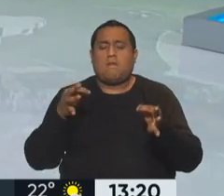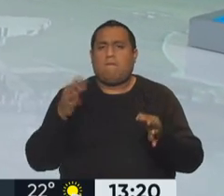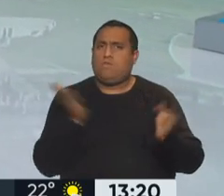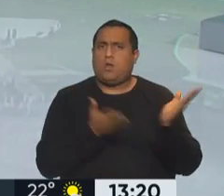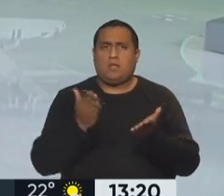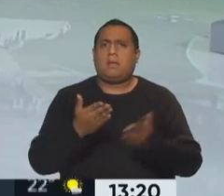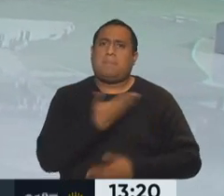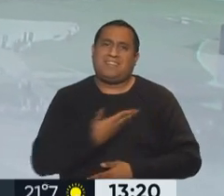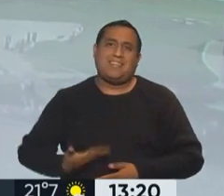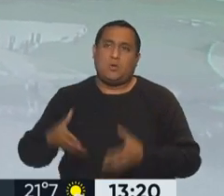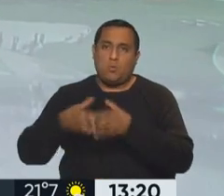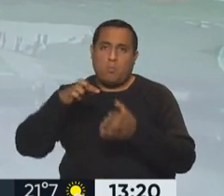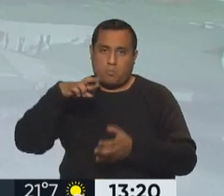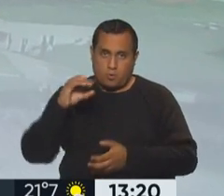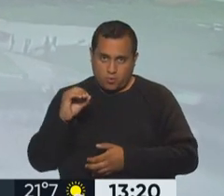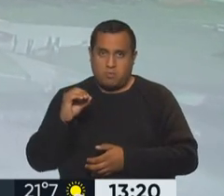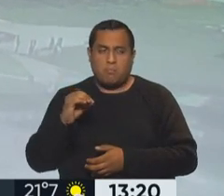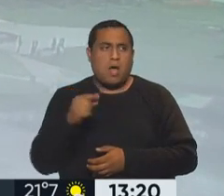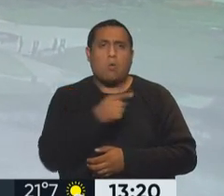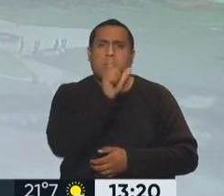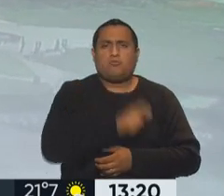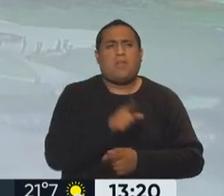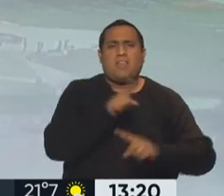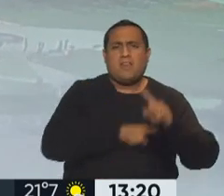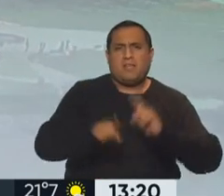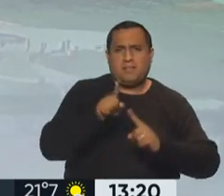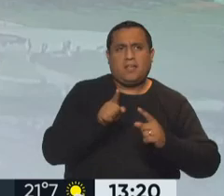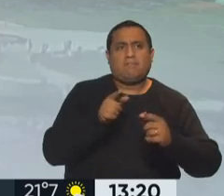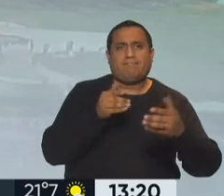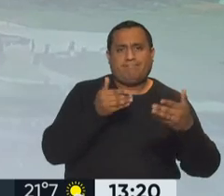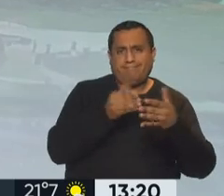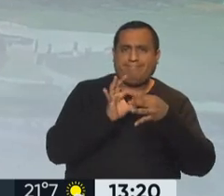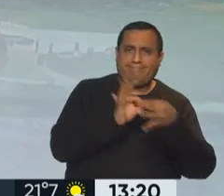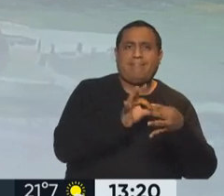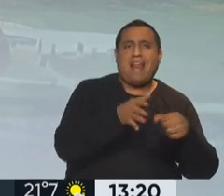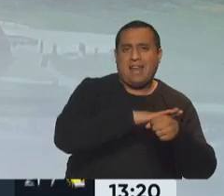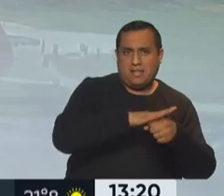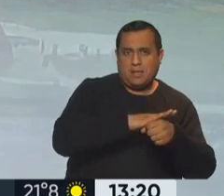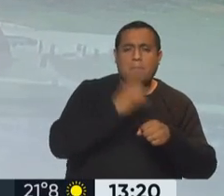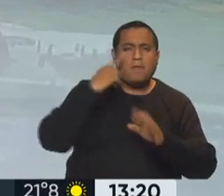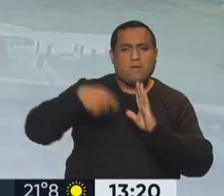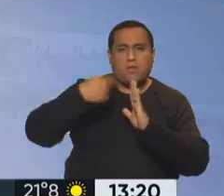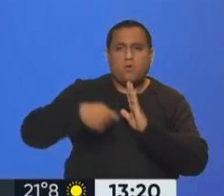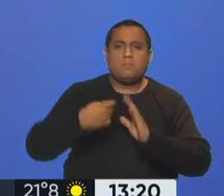presidenta del PRO hacia, bueno, un dirigente muy cercano al jefe de gobierno porteño, Horacio Rodríguez Larreta. Vemos el video.